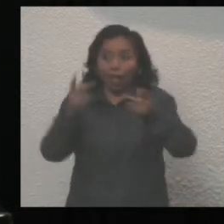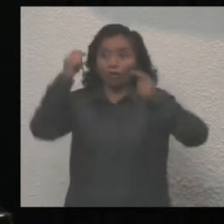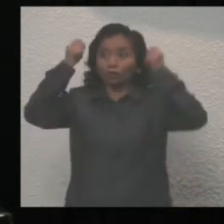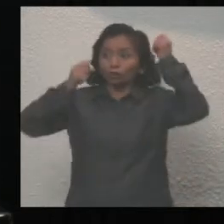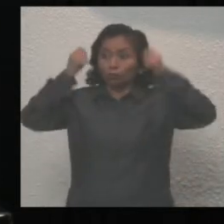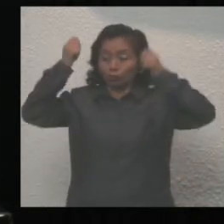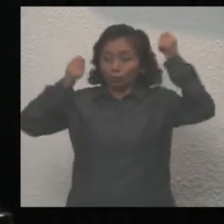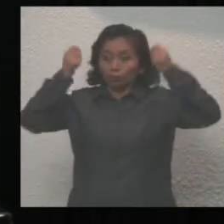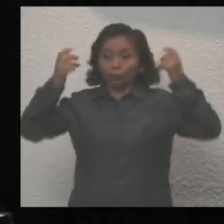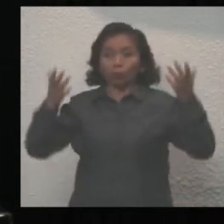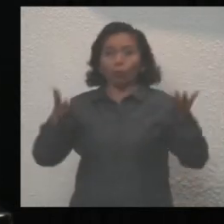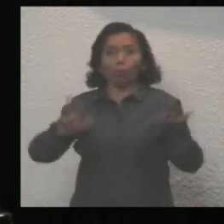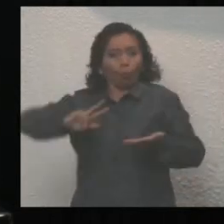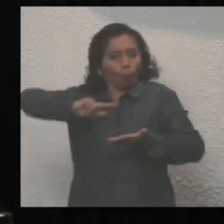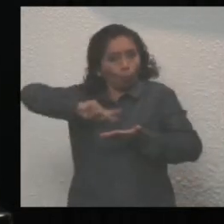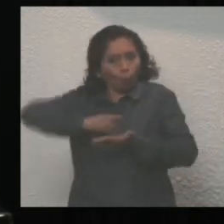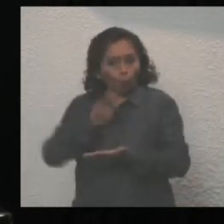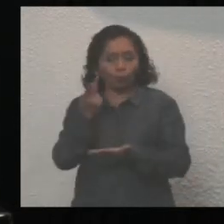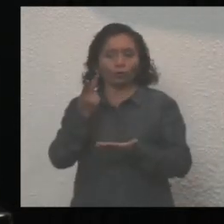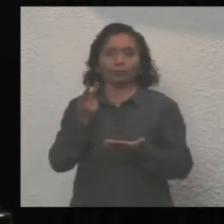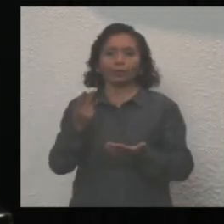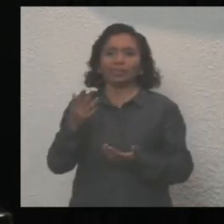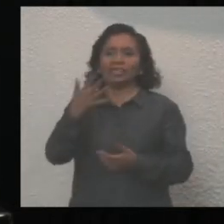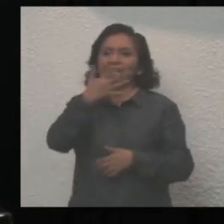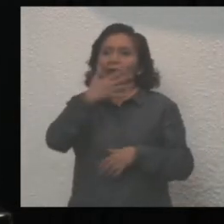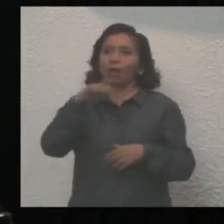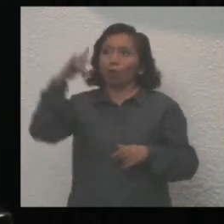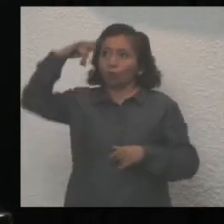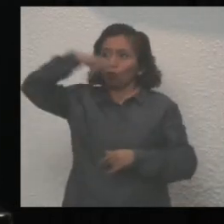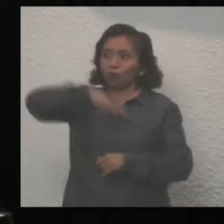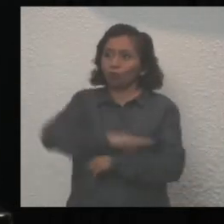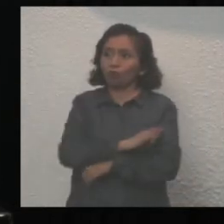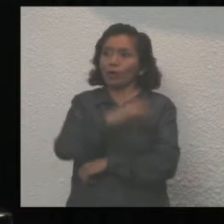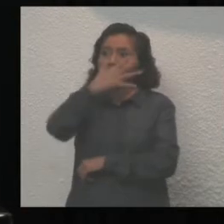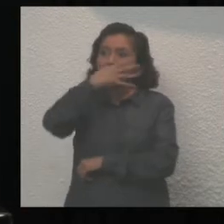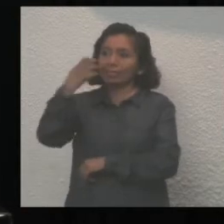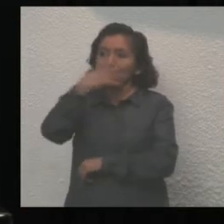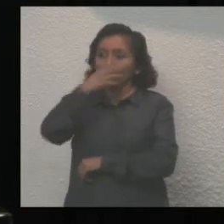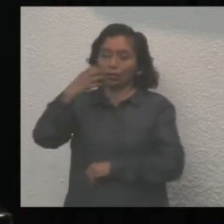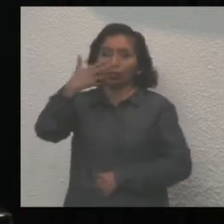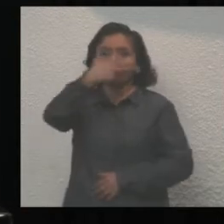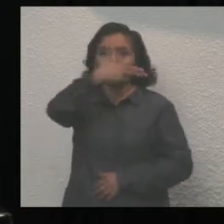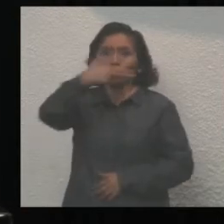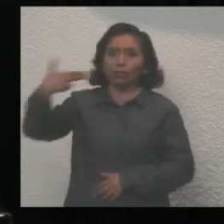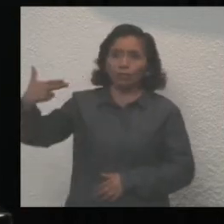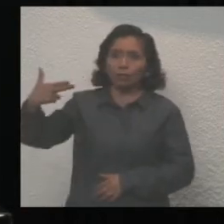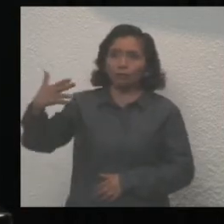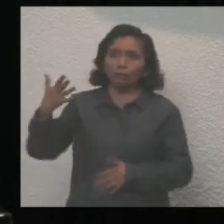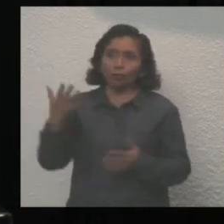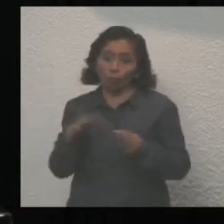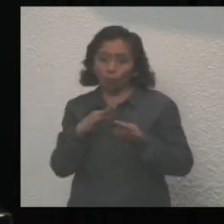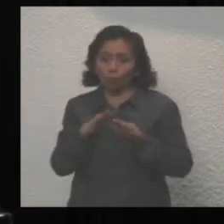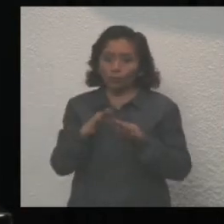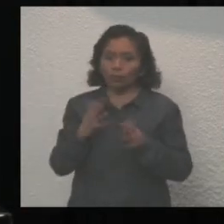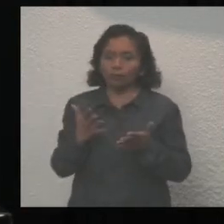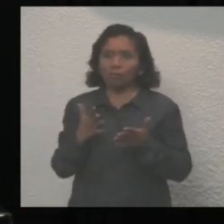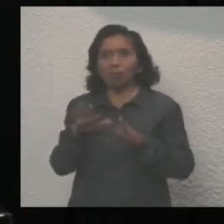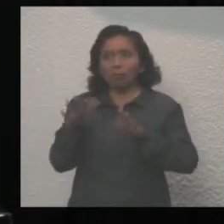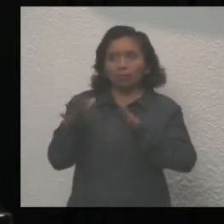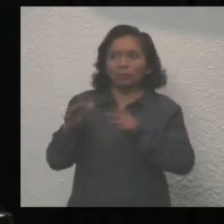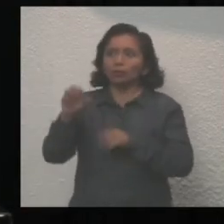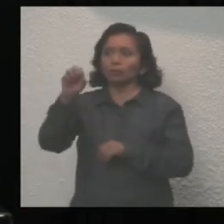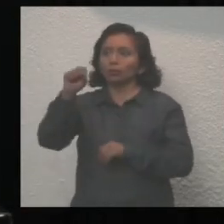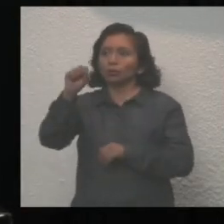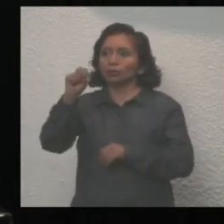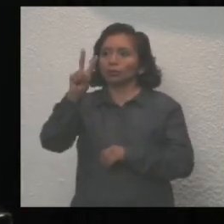estamos nuevamente en 500 vuelos diarios, una ocupación hotelera oficial por arriba del 62%.